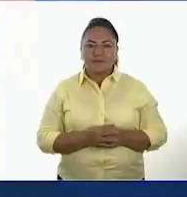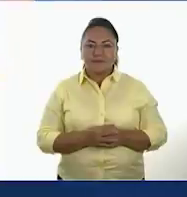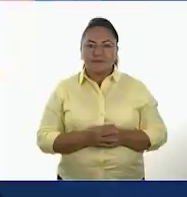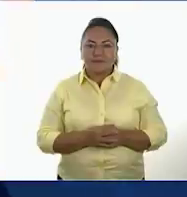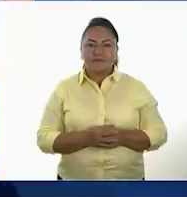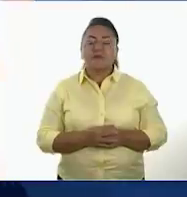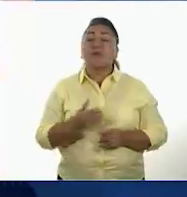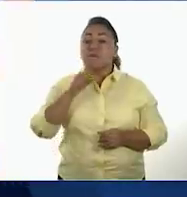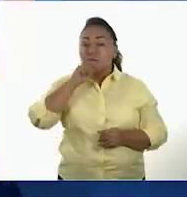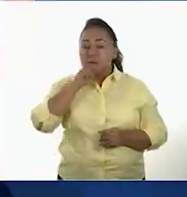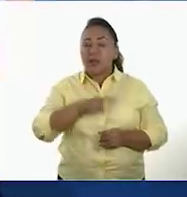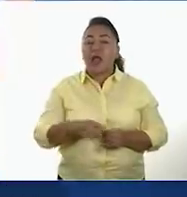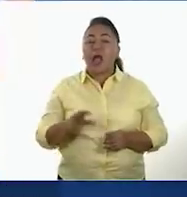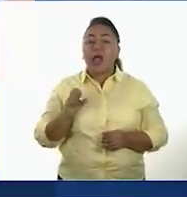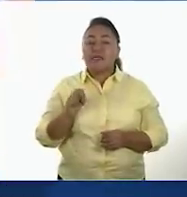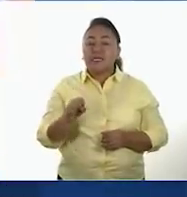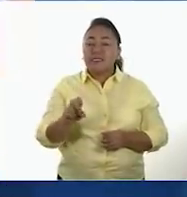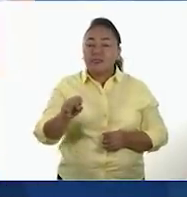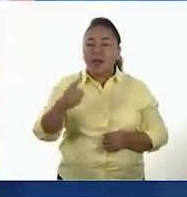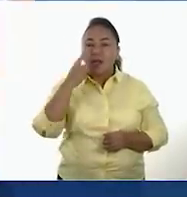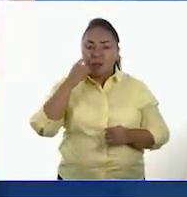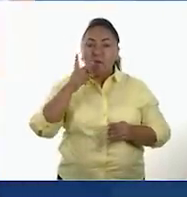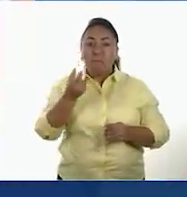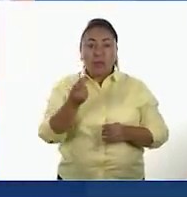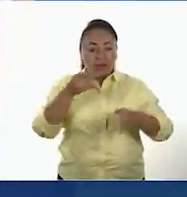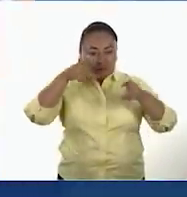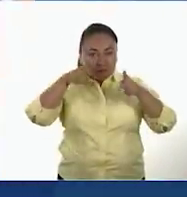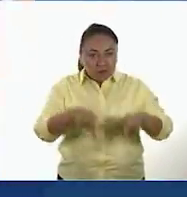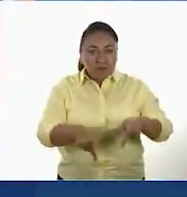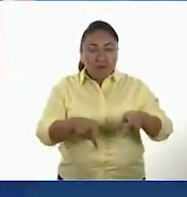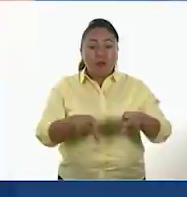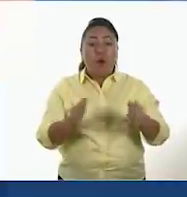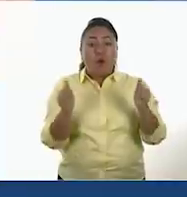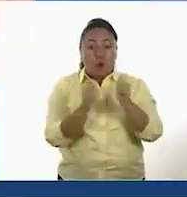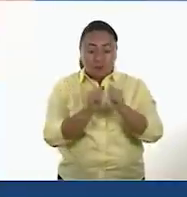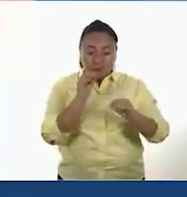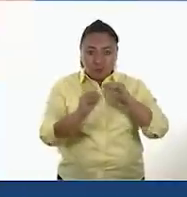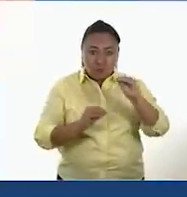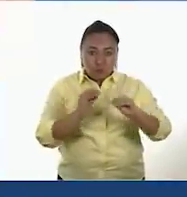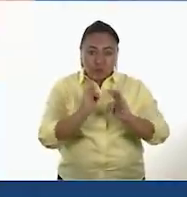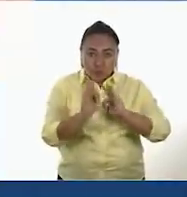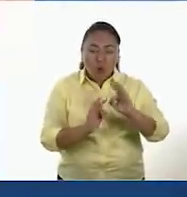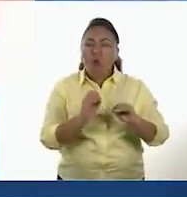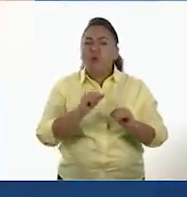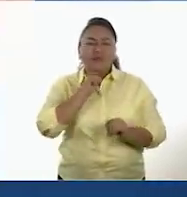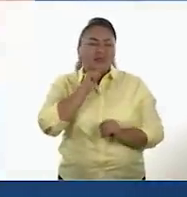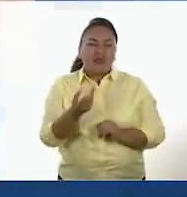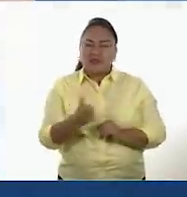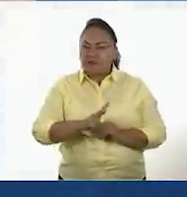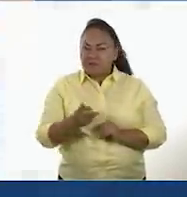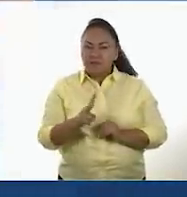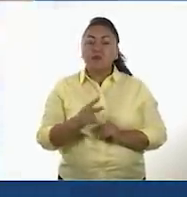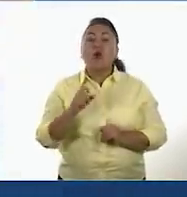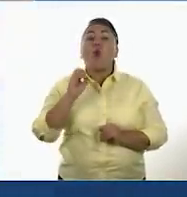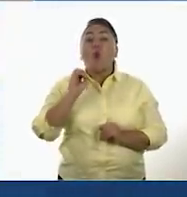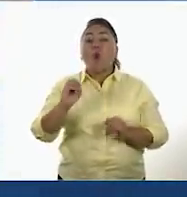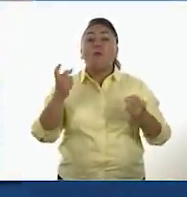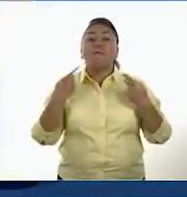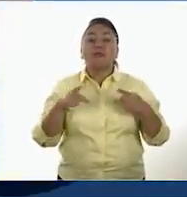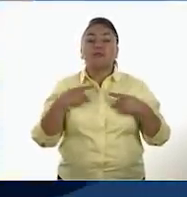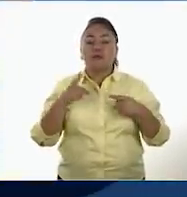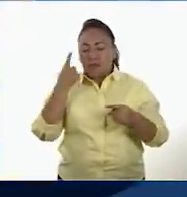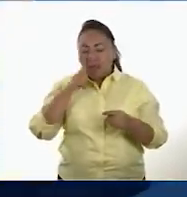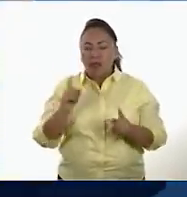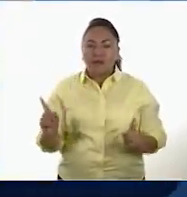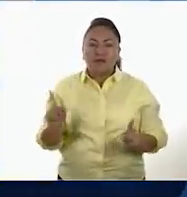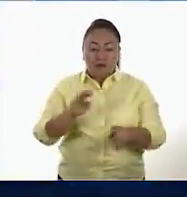También fueron frecuentes los entierros de perros con o sin ofrendas, o bien como acompañantes de algunos individuos para facilitar el